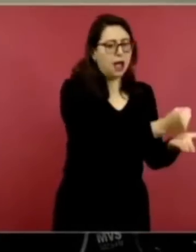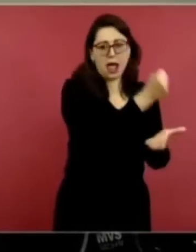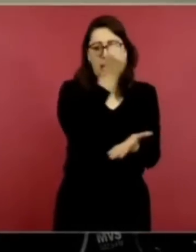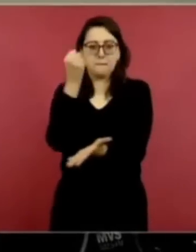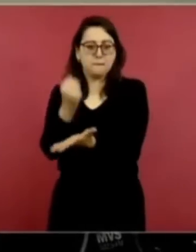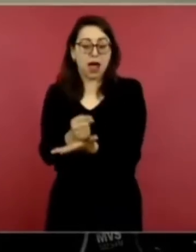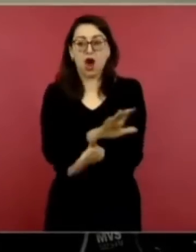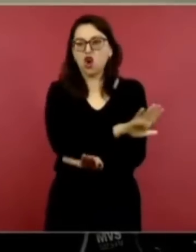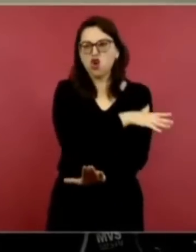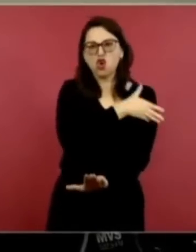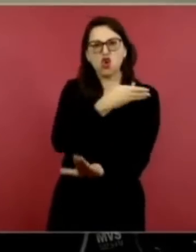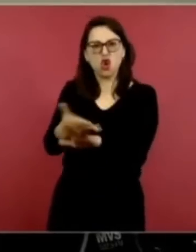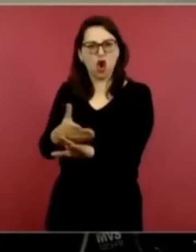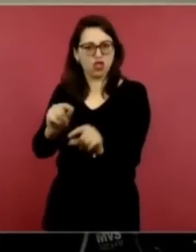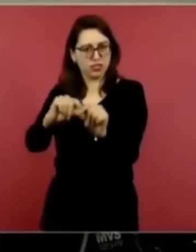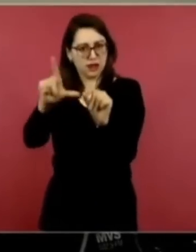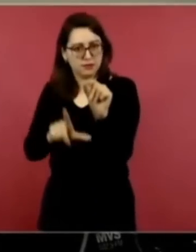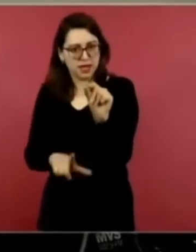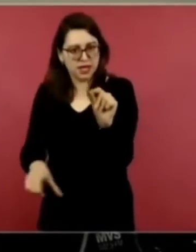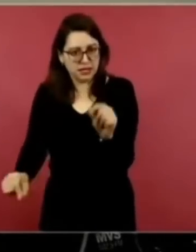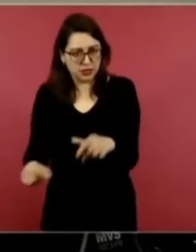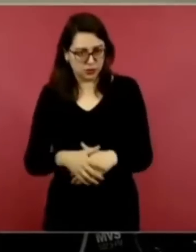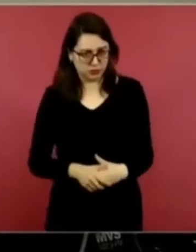El 24 de octubre